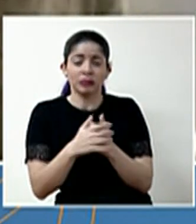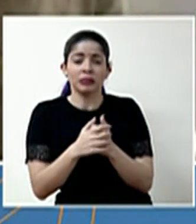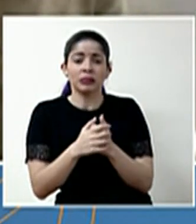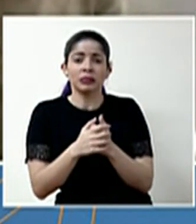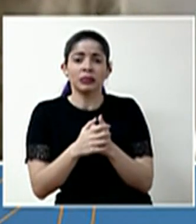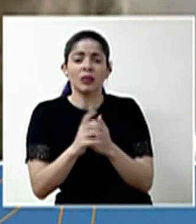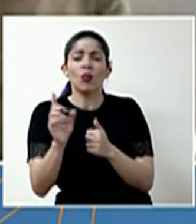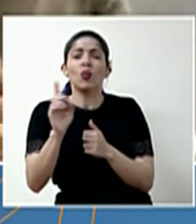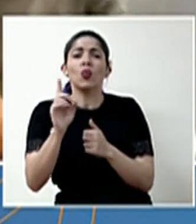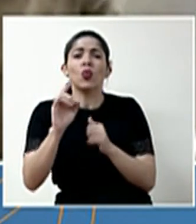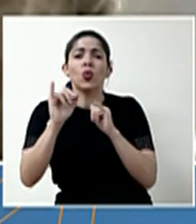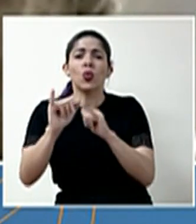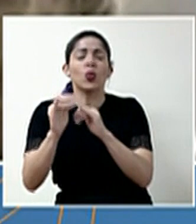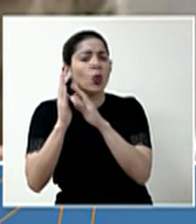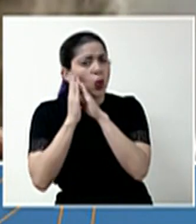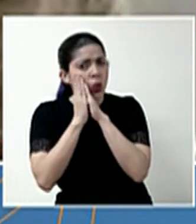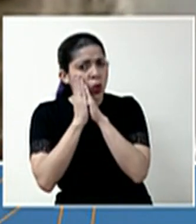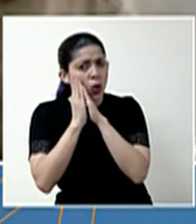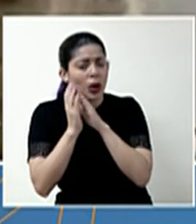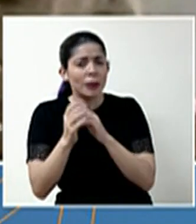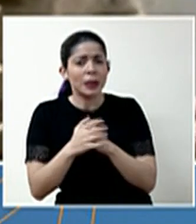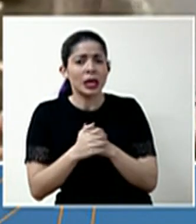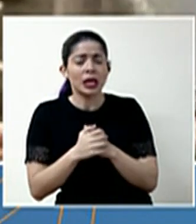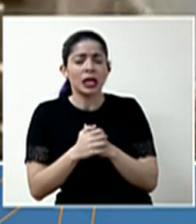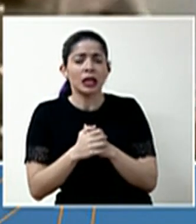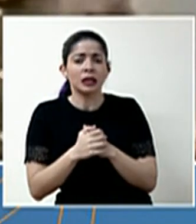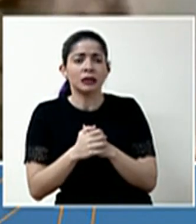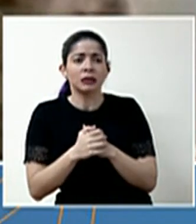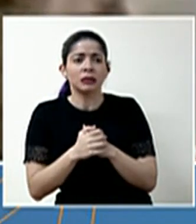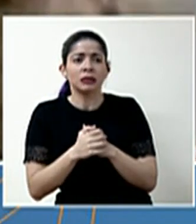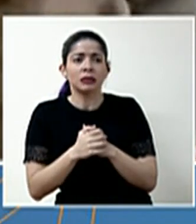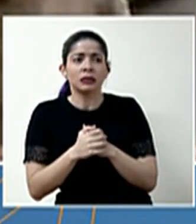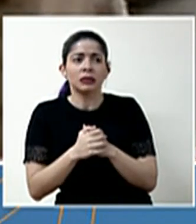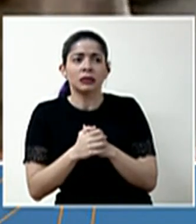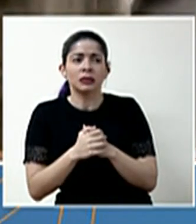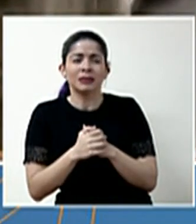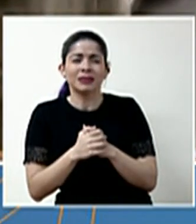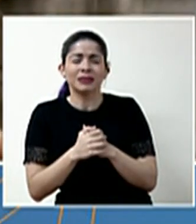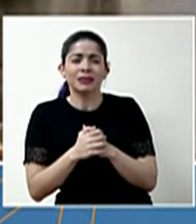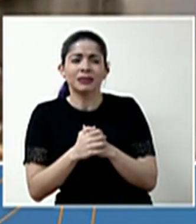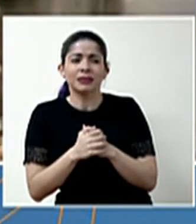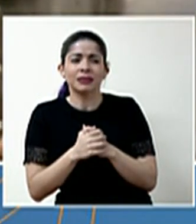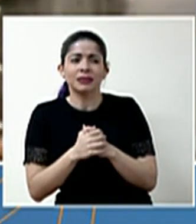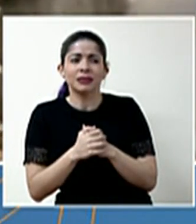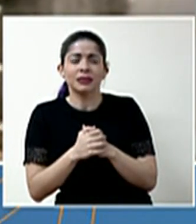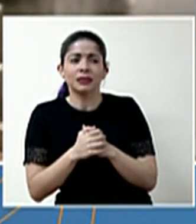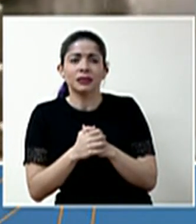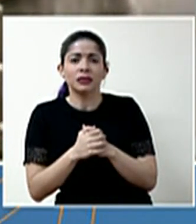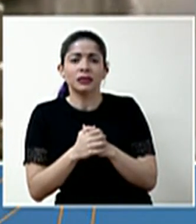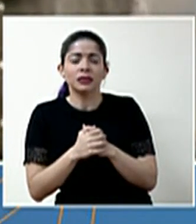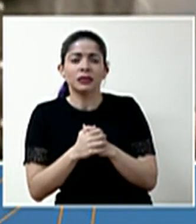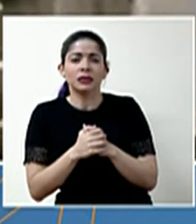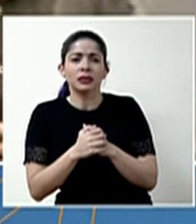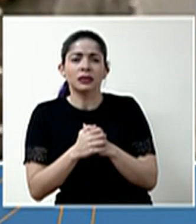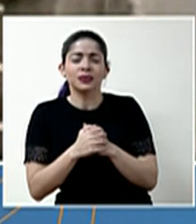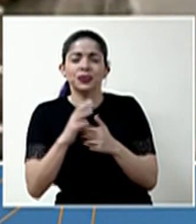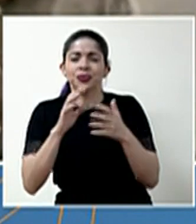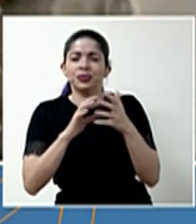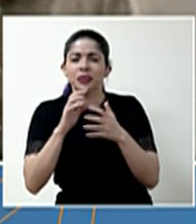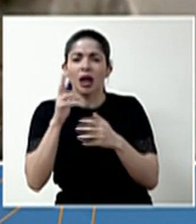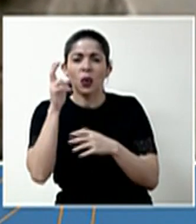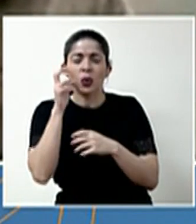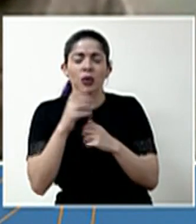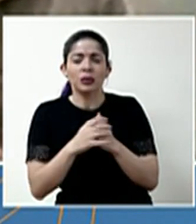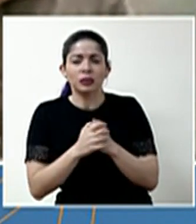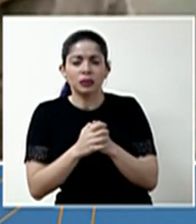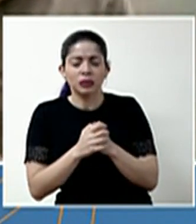¿dónde van a esperarse? ¿Nos propias unidades? ¿Nos propias unidades que se pueda aplicar para...? ¿Y cómo no evitar tal vez